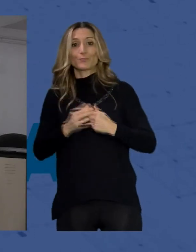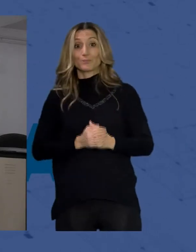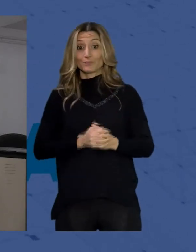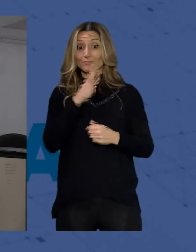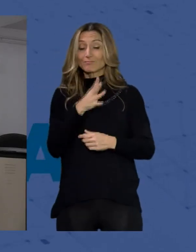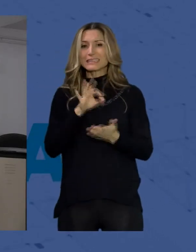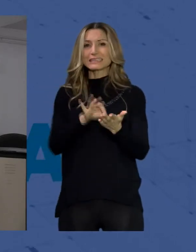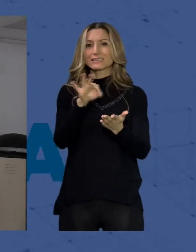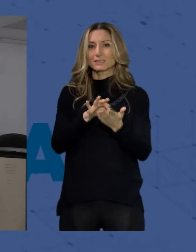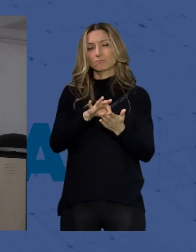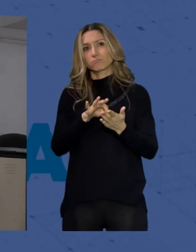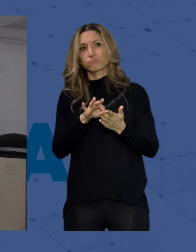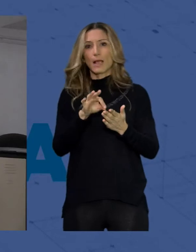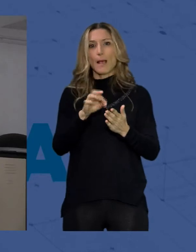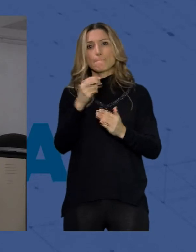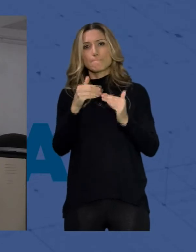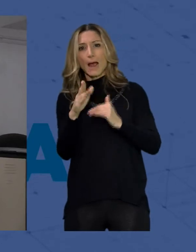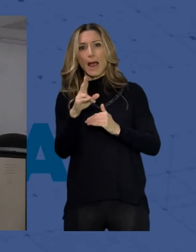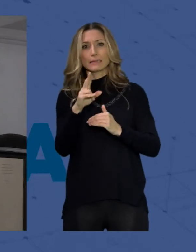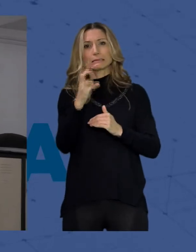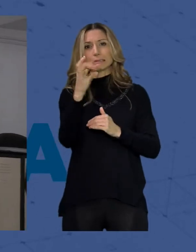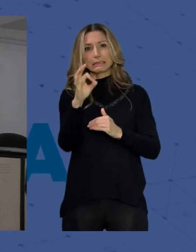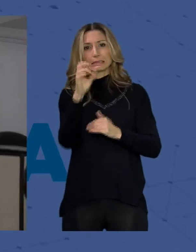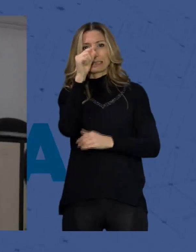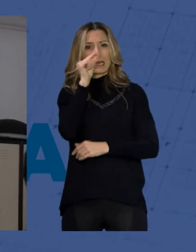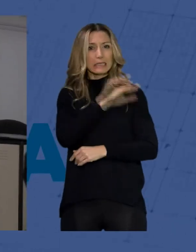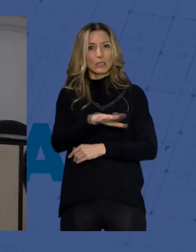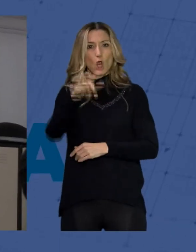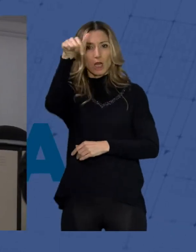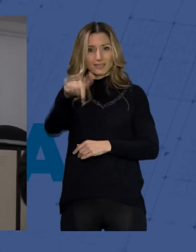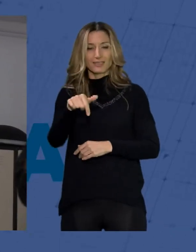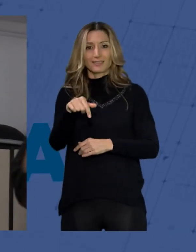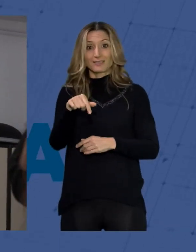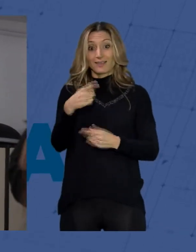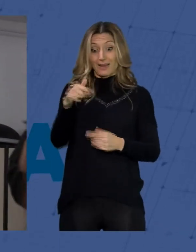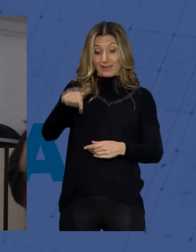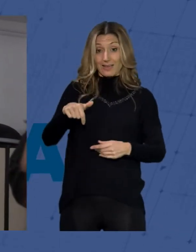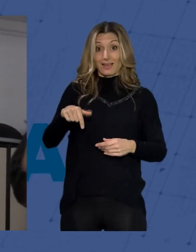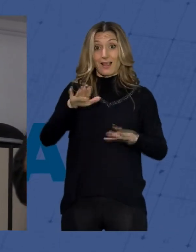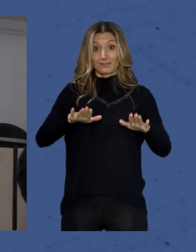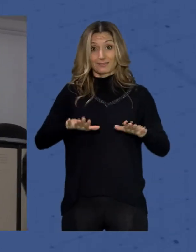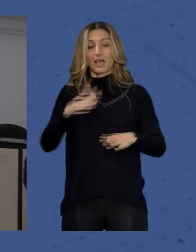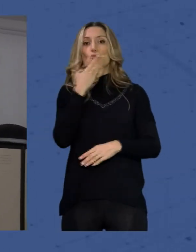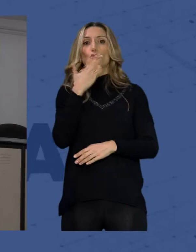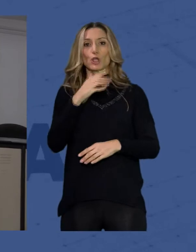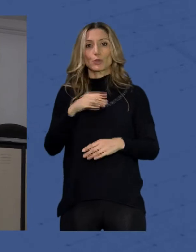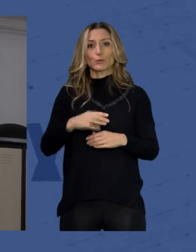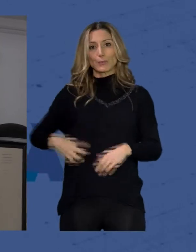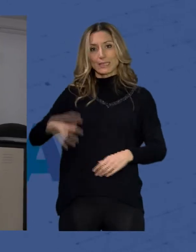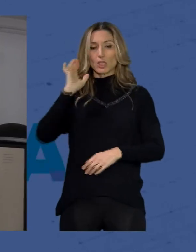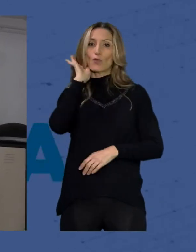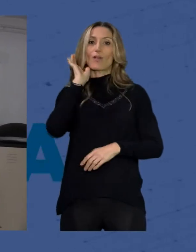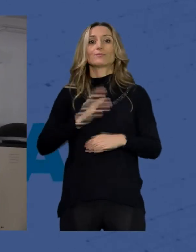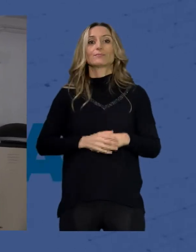un servicio a más de una treintena de niños que están aquí en el colegio. Todos sabemos los